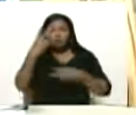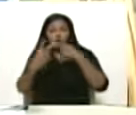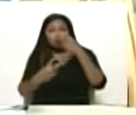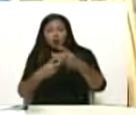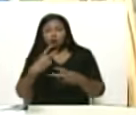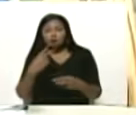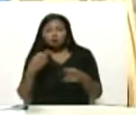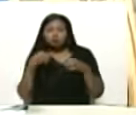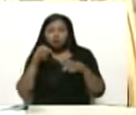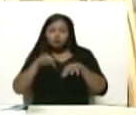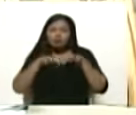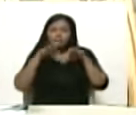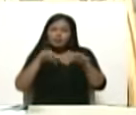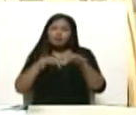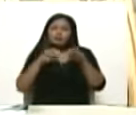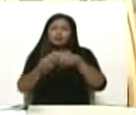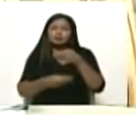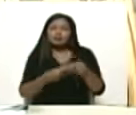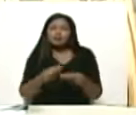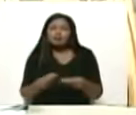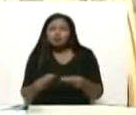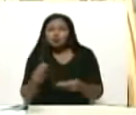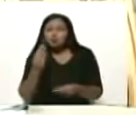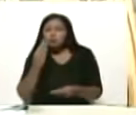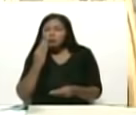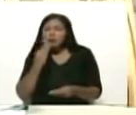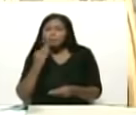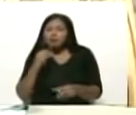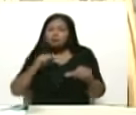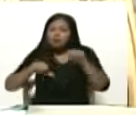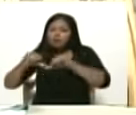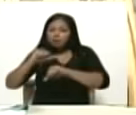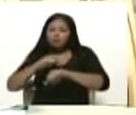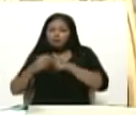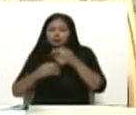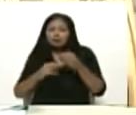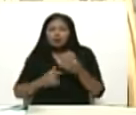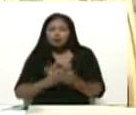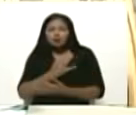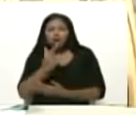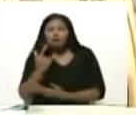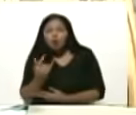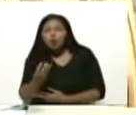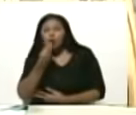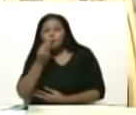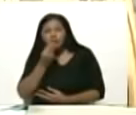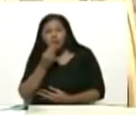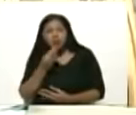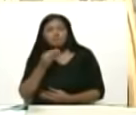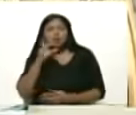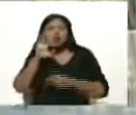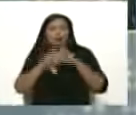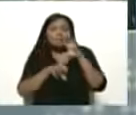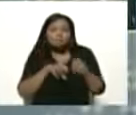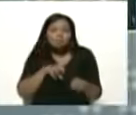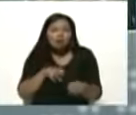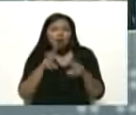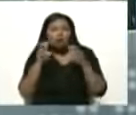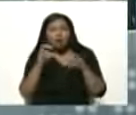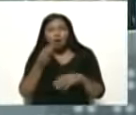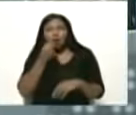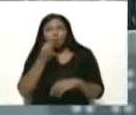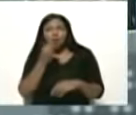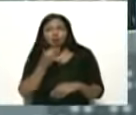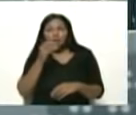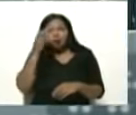sembradíos donde él estaba haciendo experimentos para crear alimentos para animales para crear nuevos alimentos para el